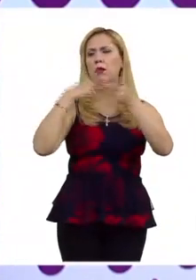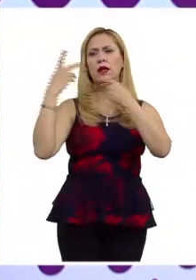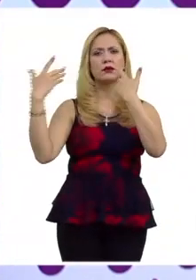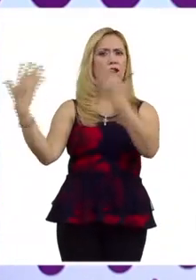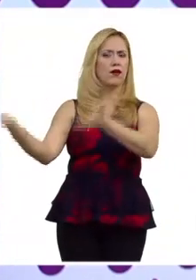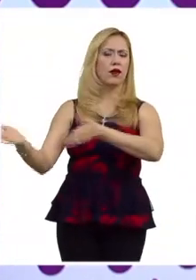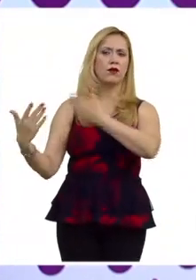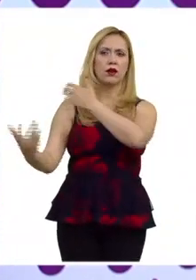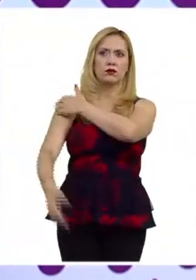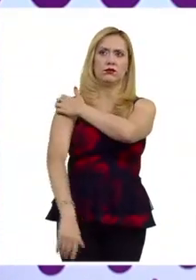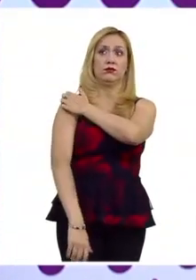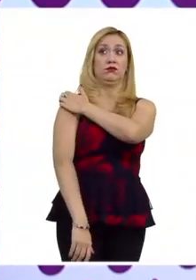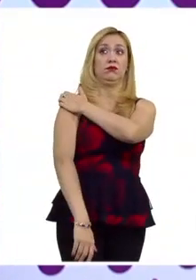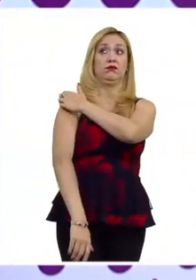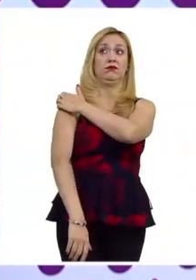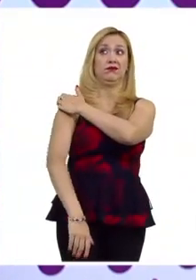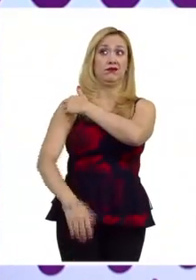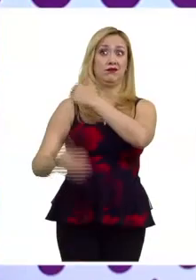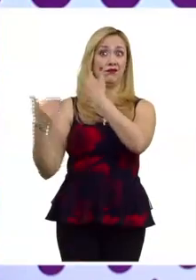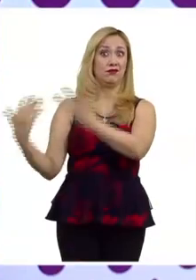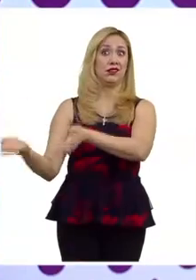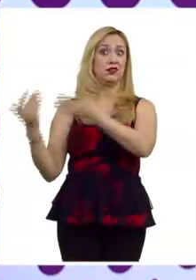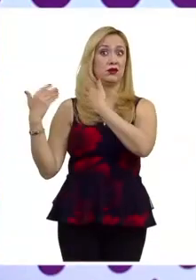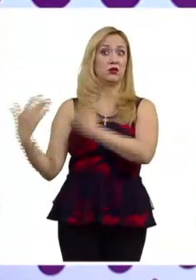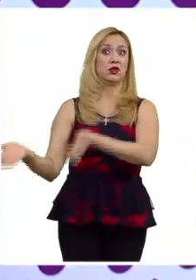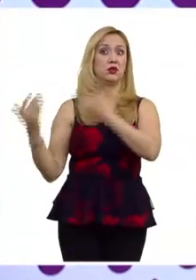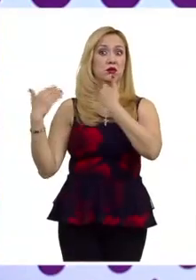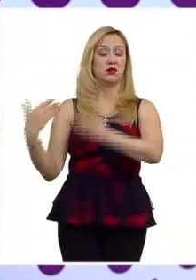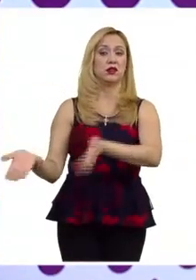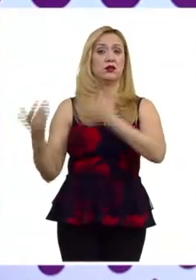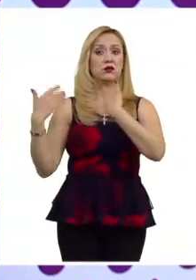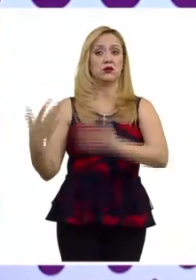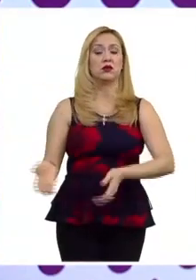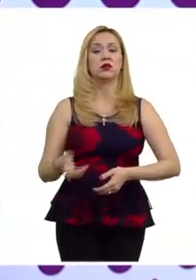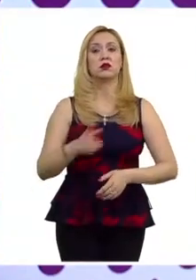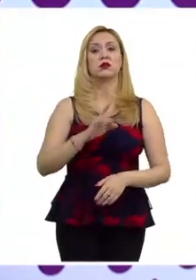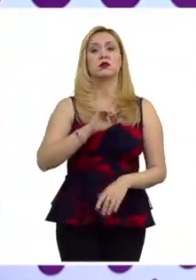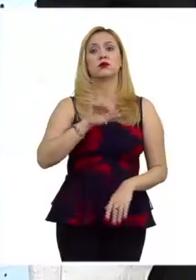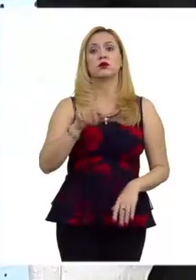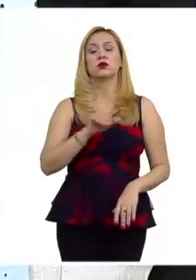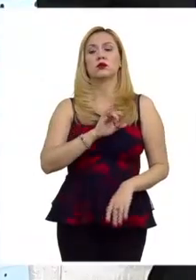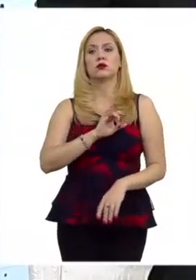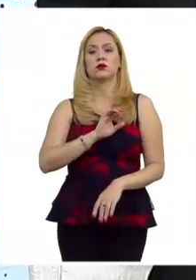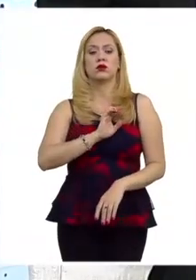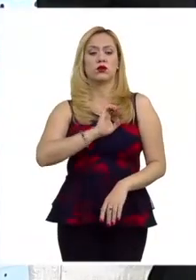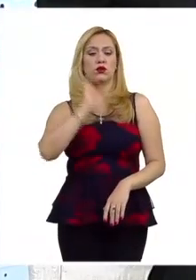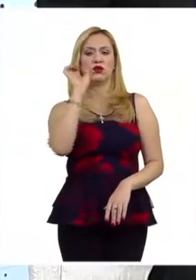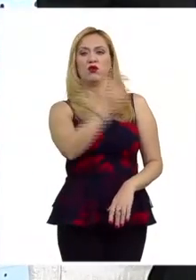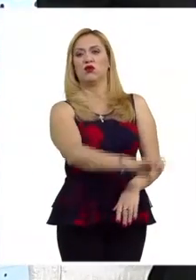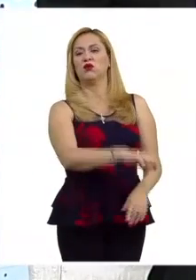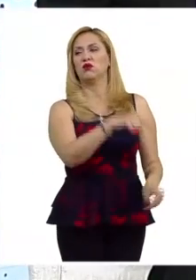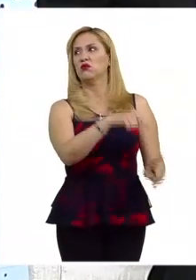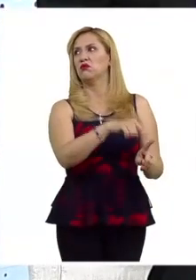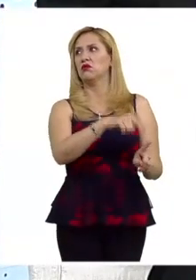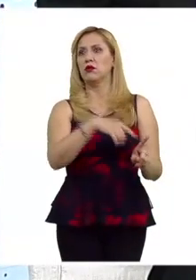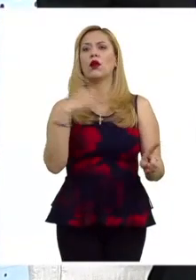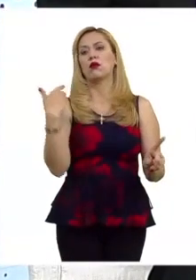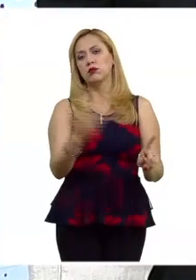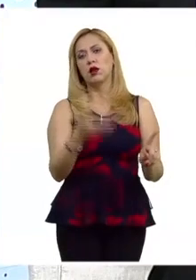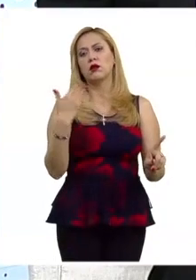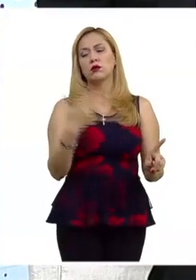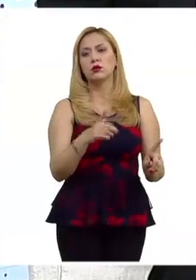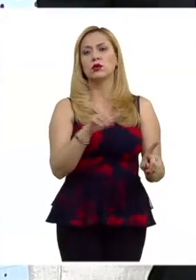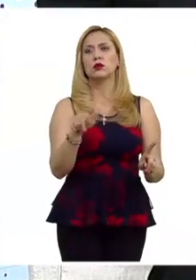justifica un miedo hacia un grupo, o un odio hacia este grupo, pues